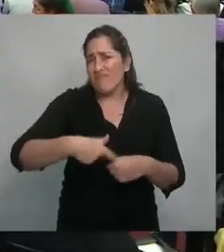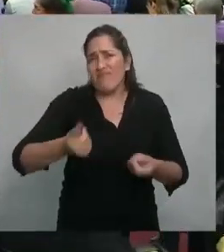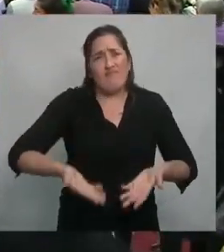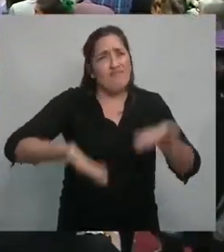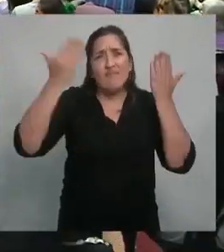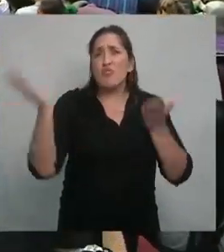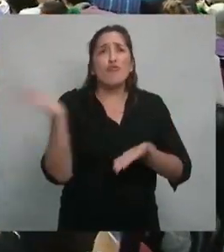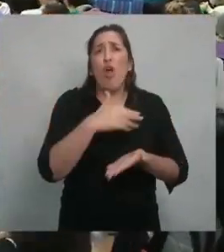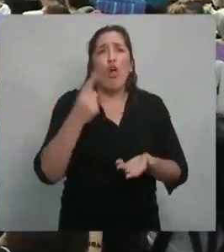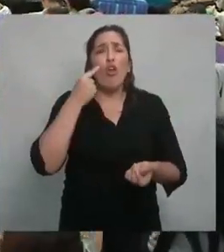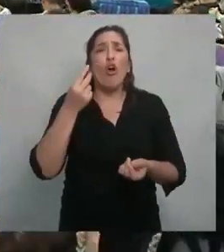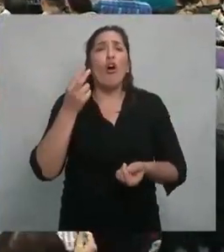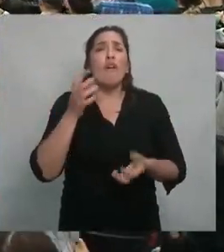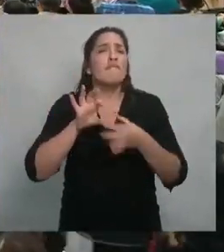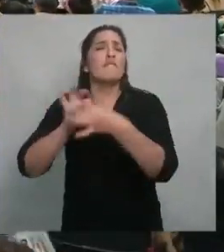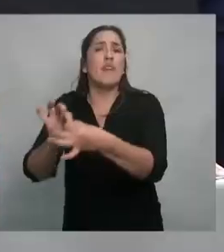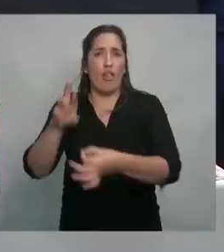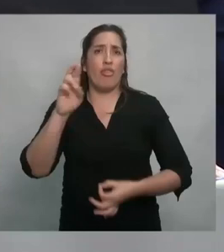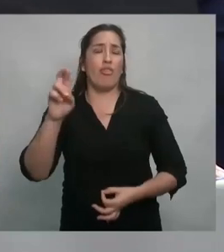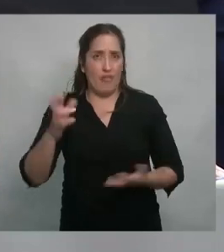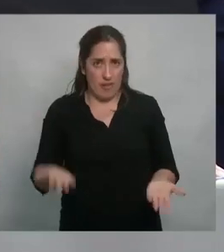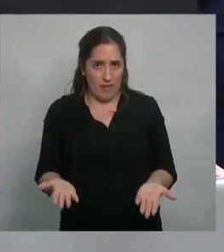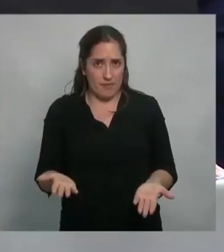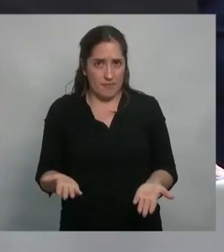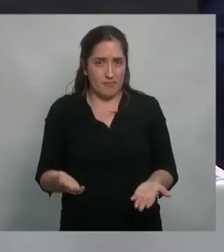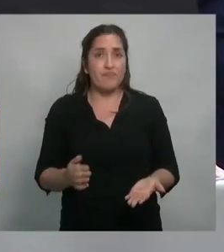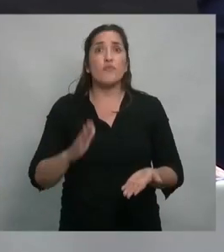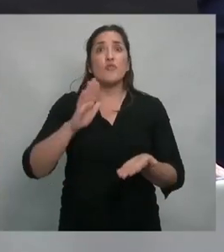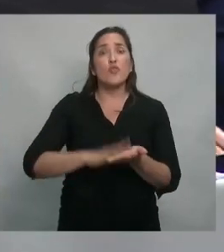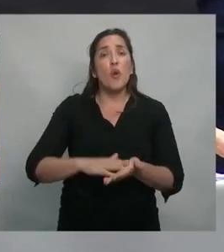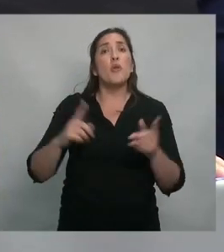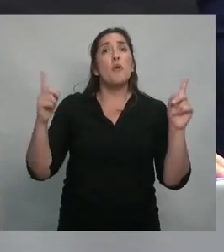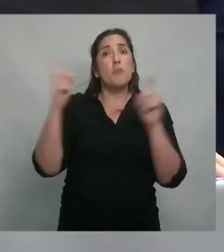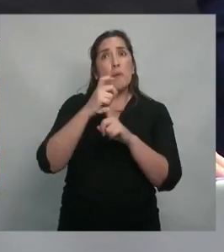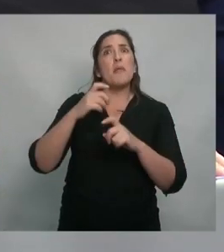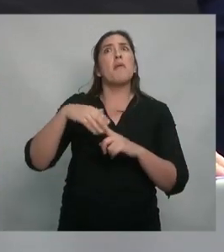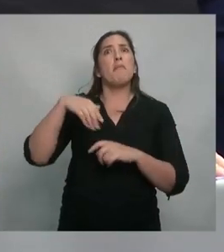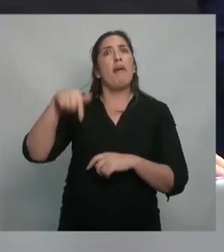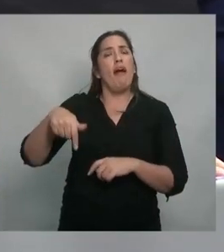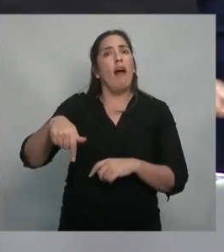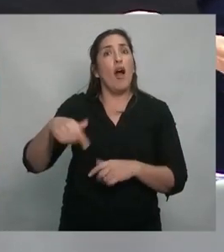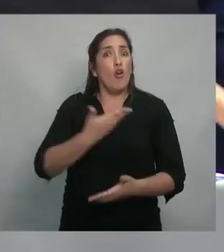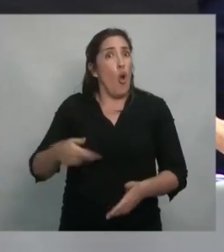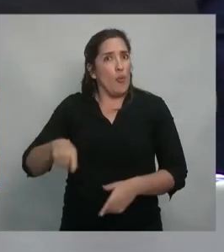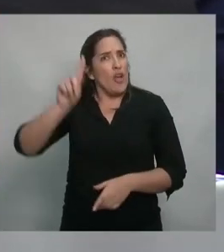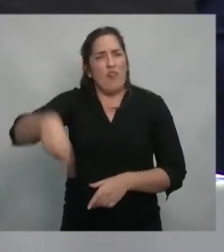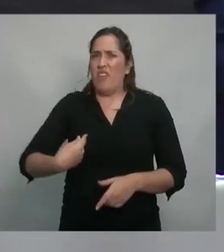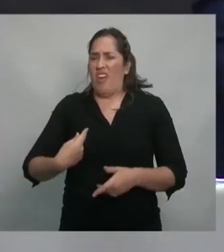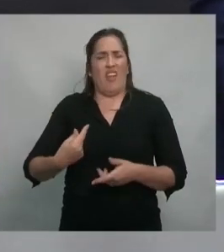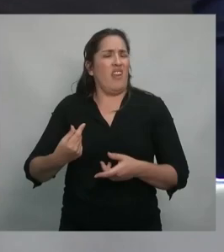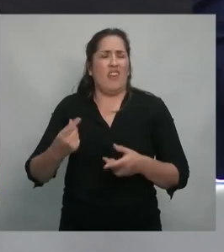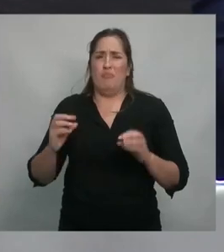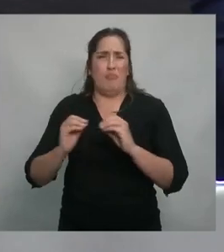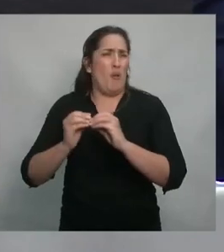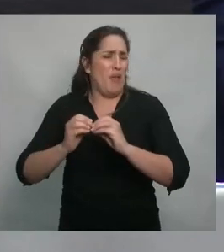dolarizado. Si el problema de la restricción externa era un problema, este gobierno lo vino a agravar dolarizando